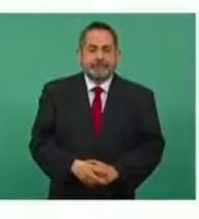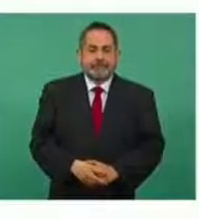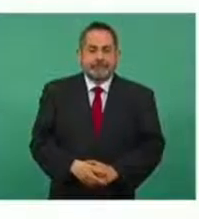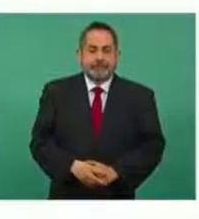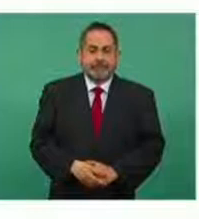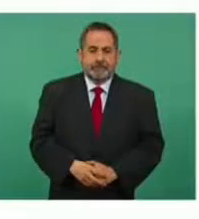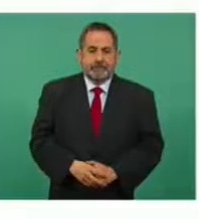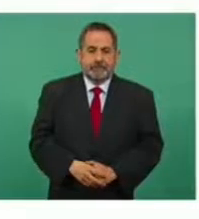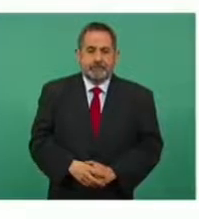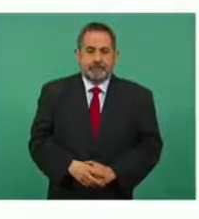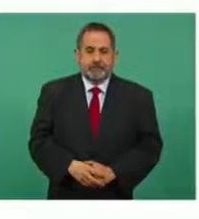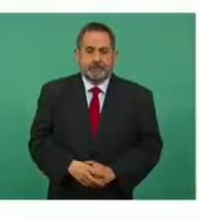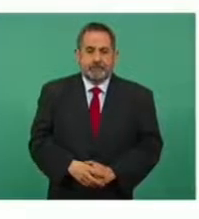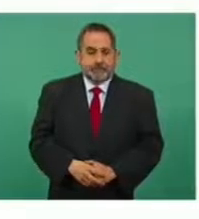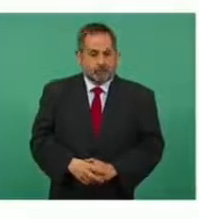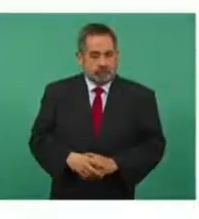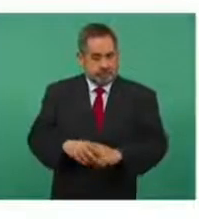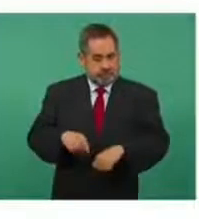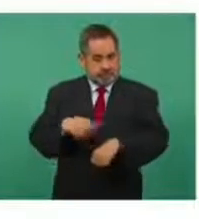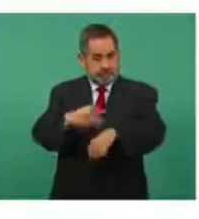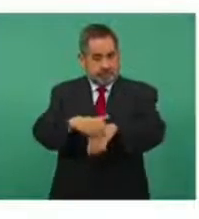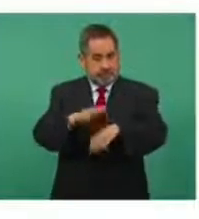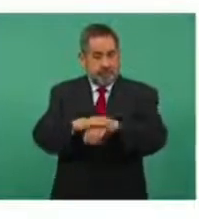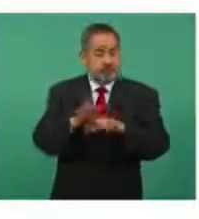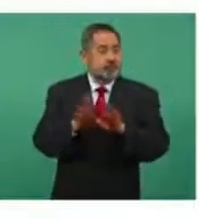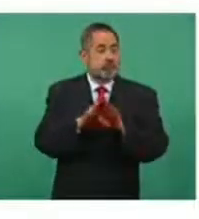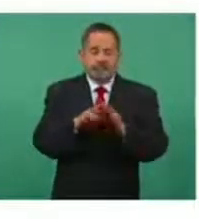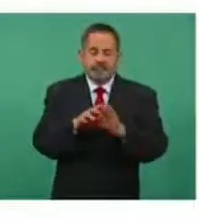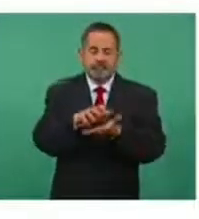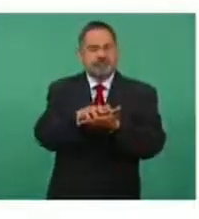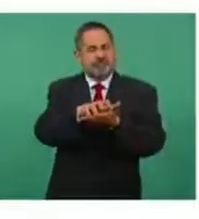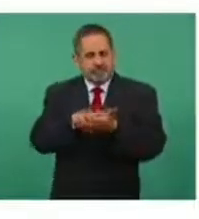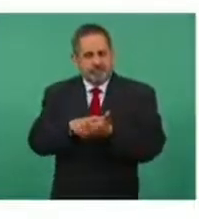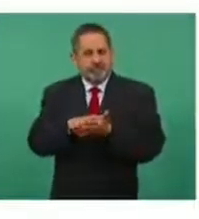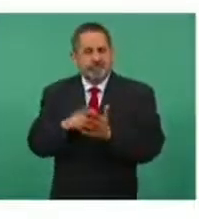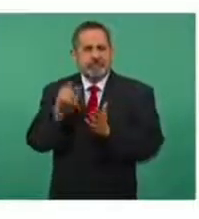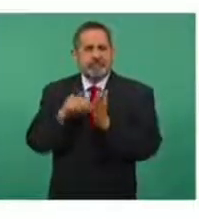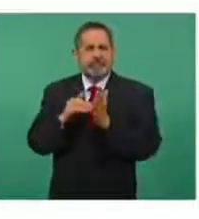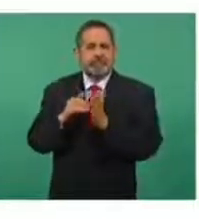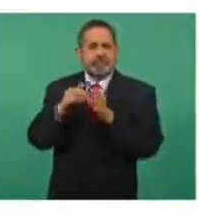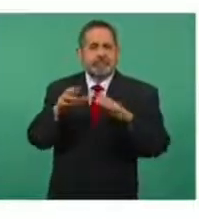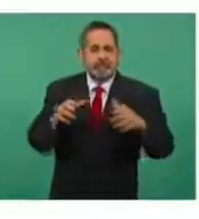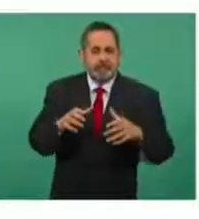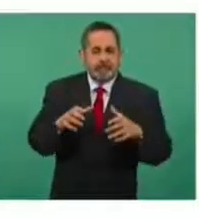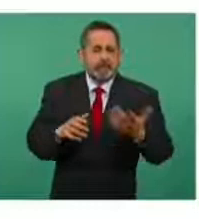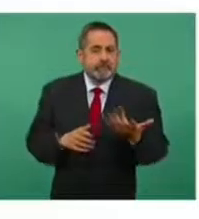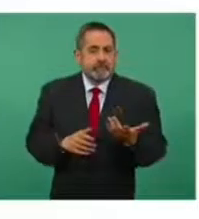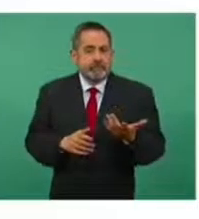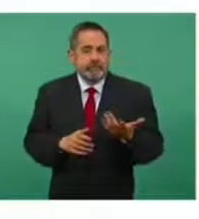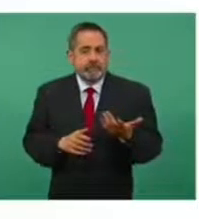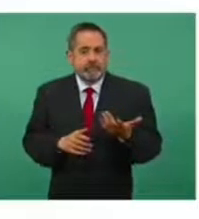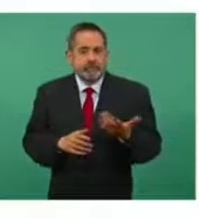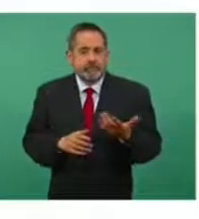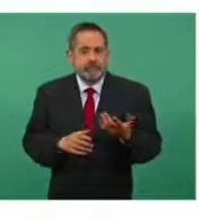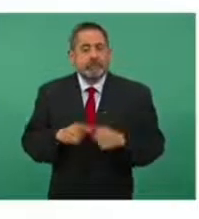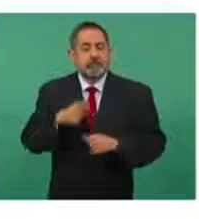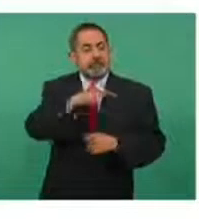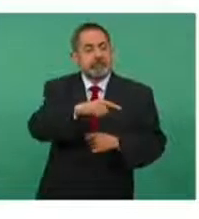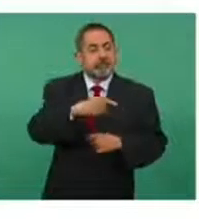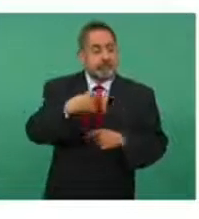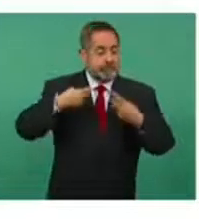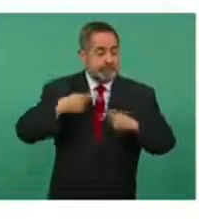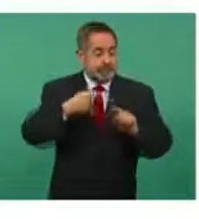Te digo cómo ahorrarte más de mil millones, usa a los integrantes de casilla de la elección anterior,